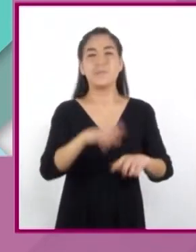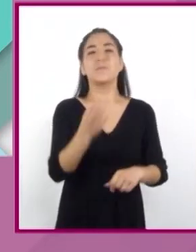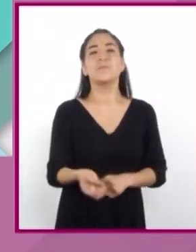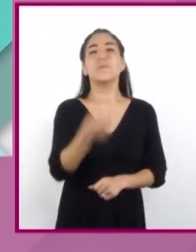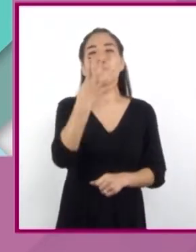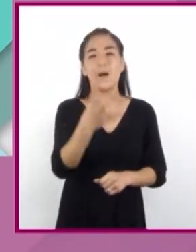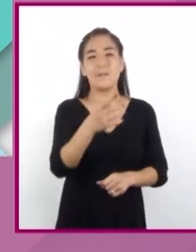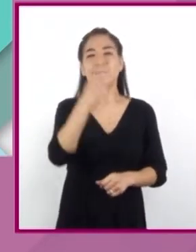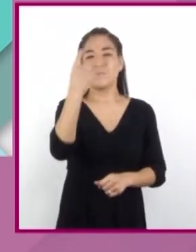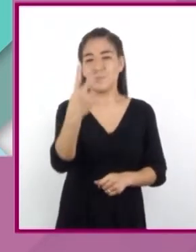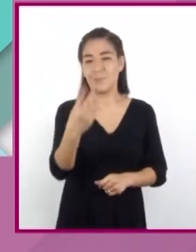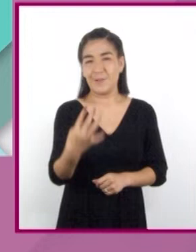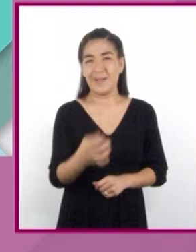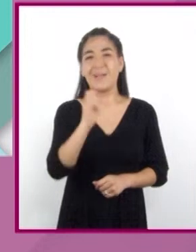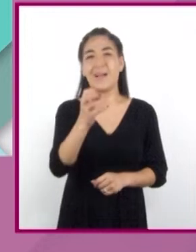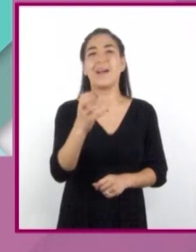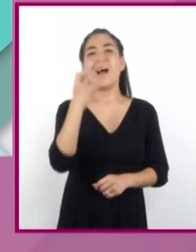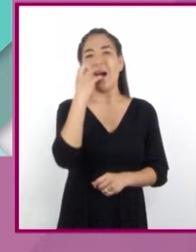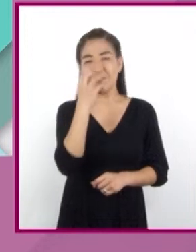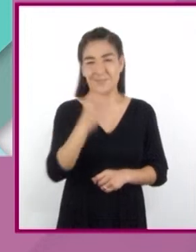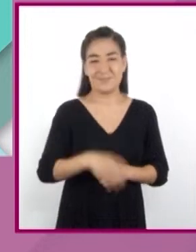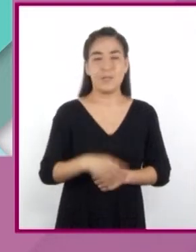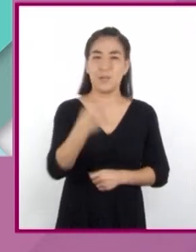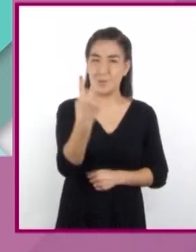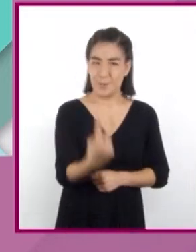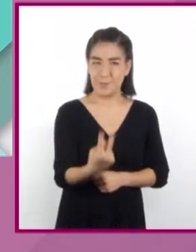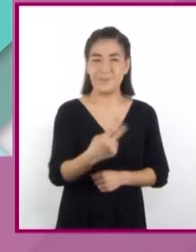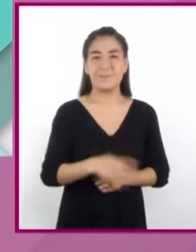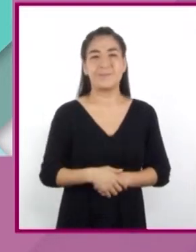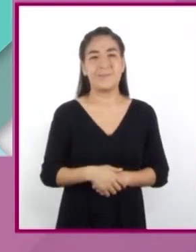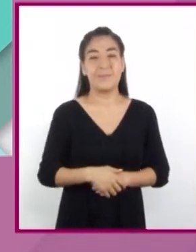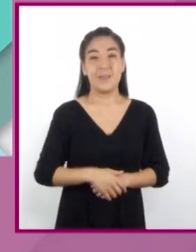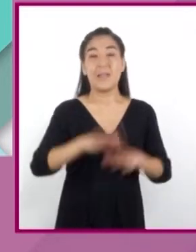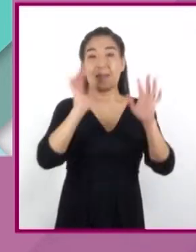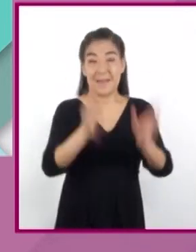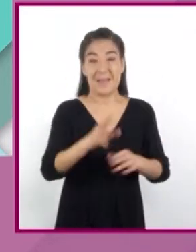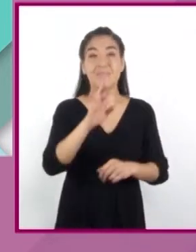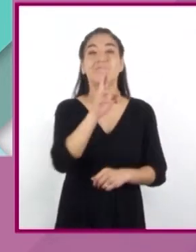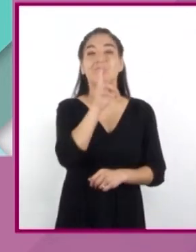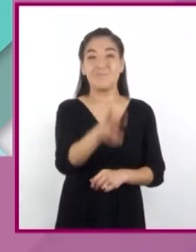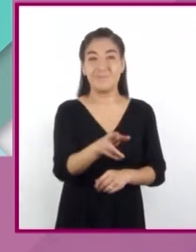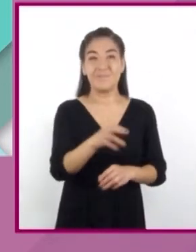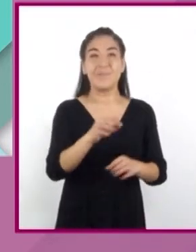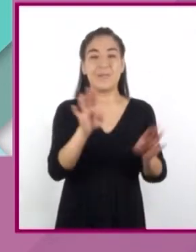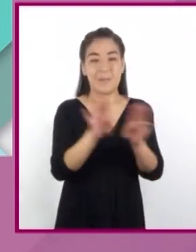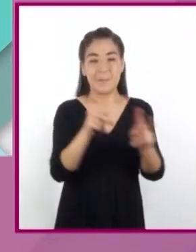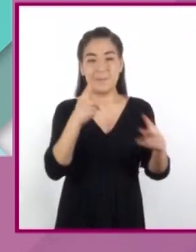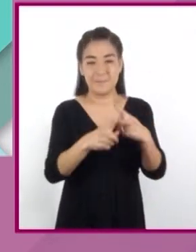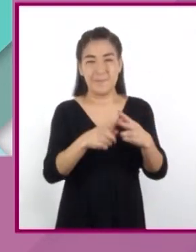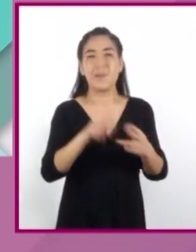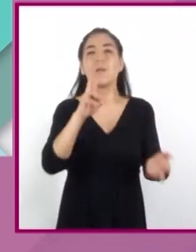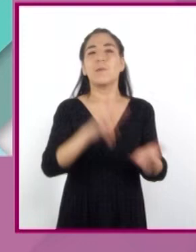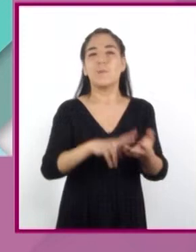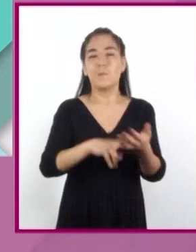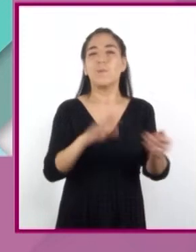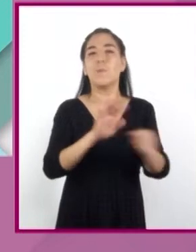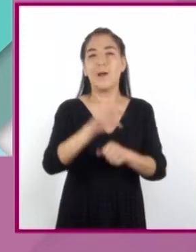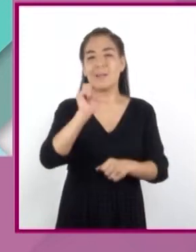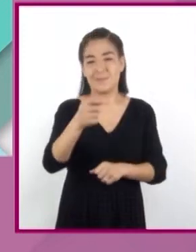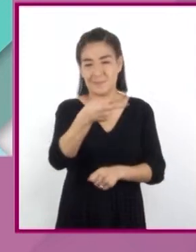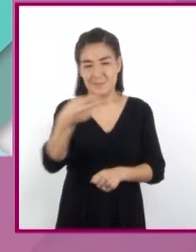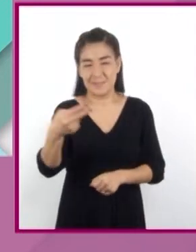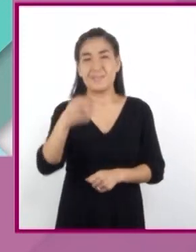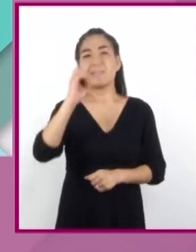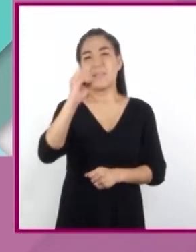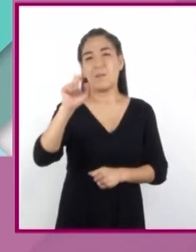piezas de ciruelas que se consumen, que es 2. Al resolver la operación, obtenemos el valor de la constante K que es